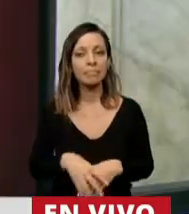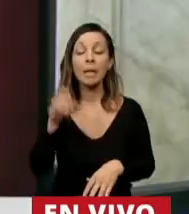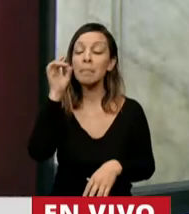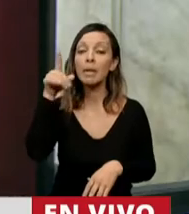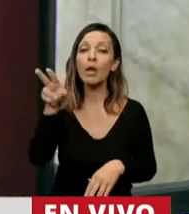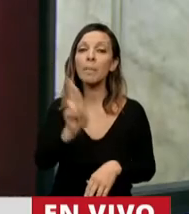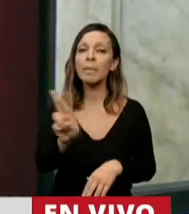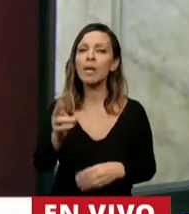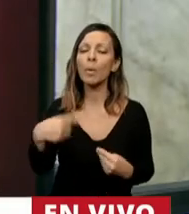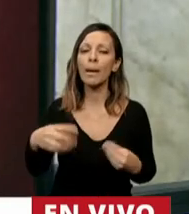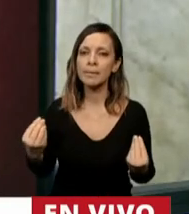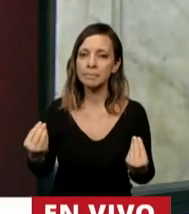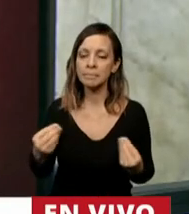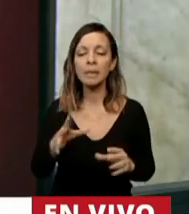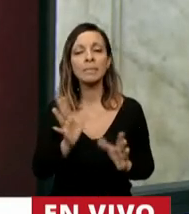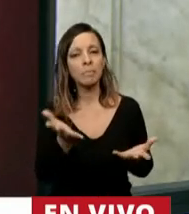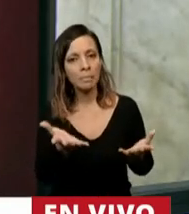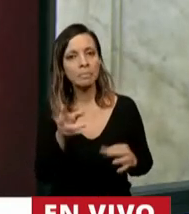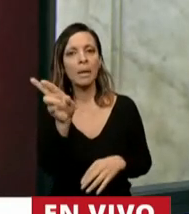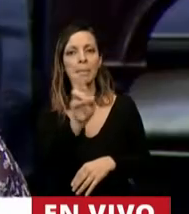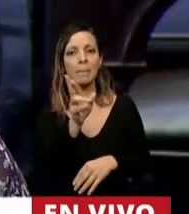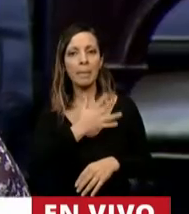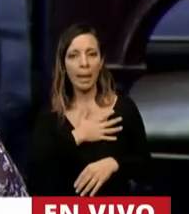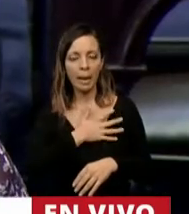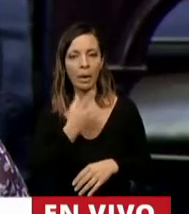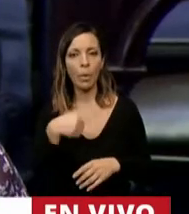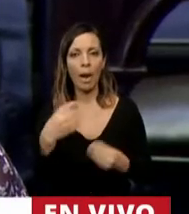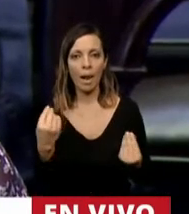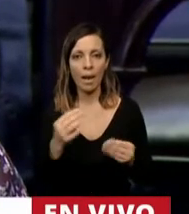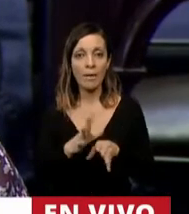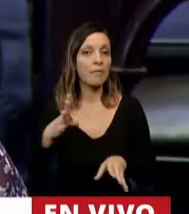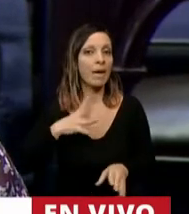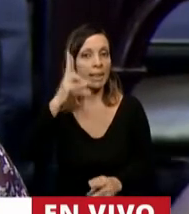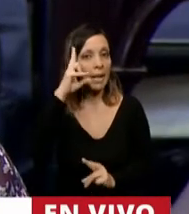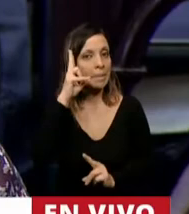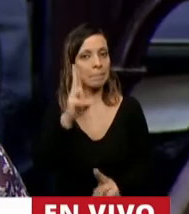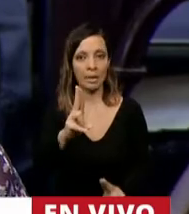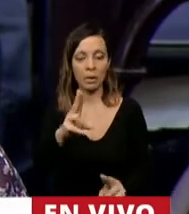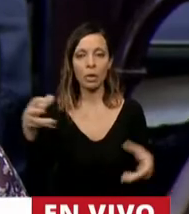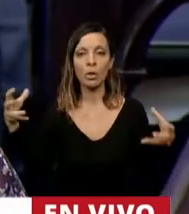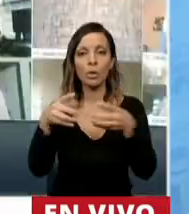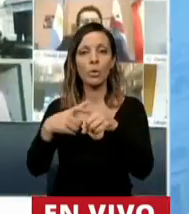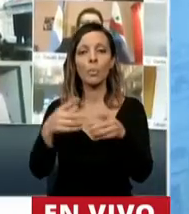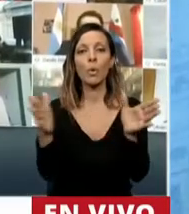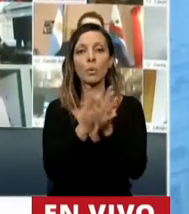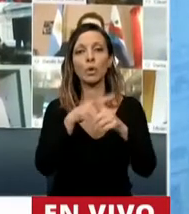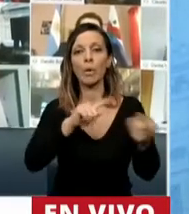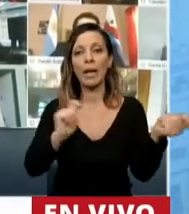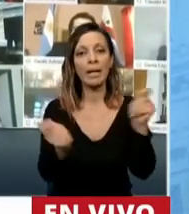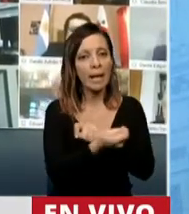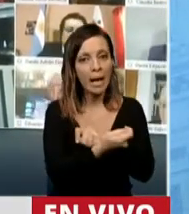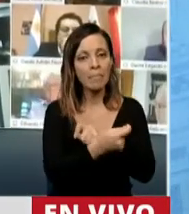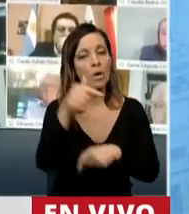su cuestión de privilegio? Mi cuestión de privilegio tiene que ver con la falta de respeto que el bloque de Juntos por el Cambio